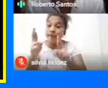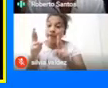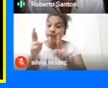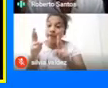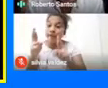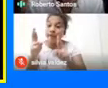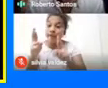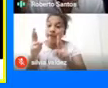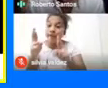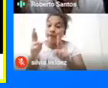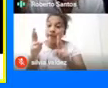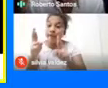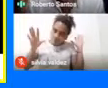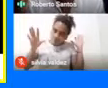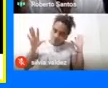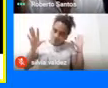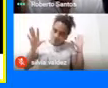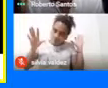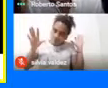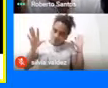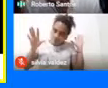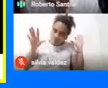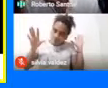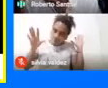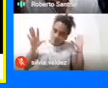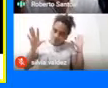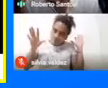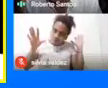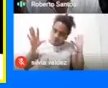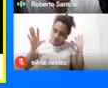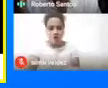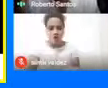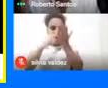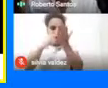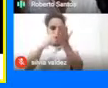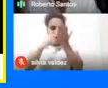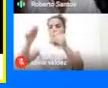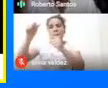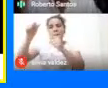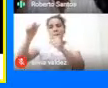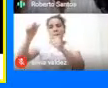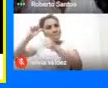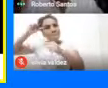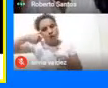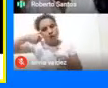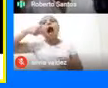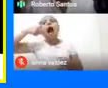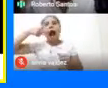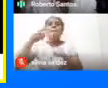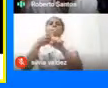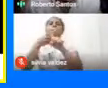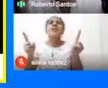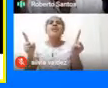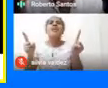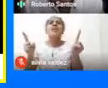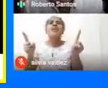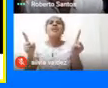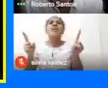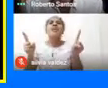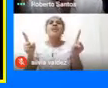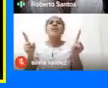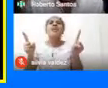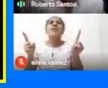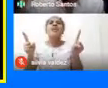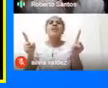interesando Por la recuperación De esta memoria Pero Bueno Eso requiere Yo espero Yo espero Que